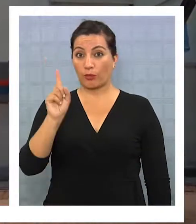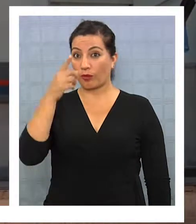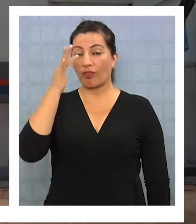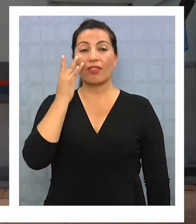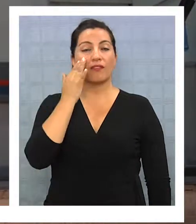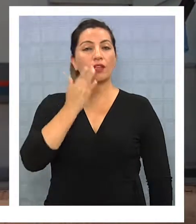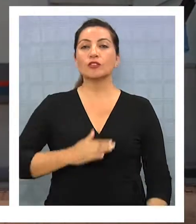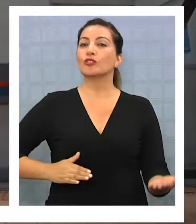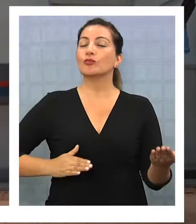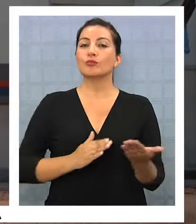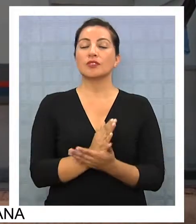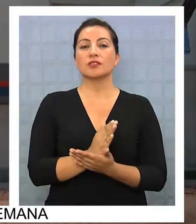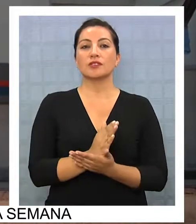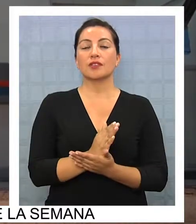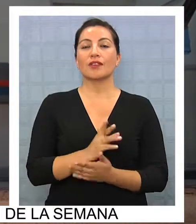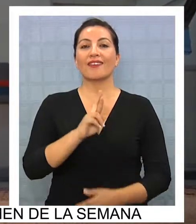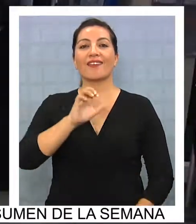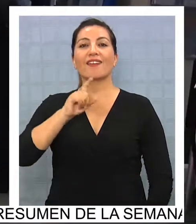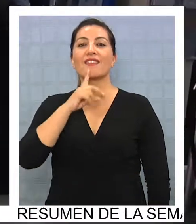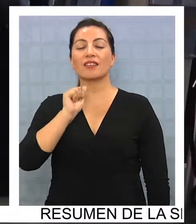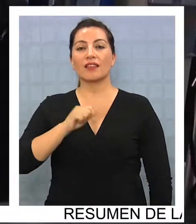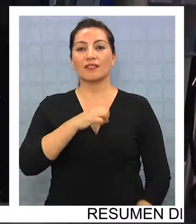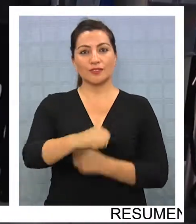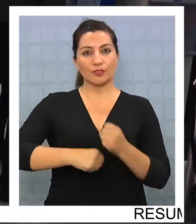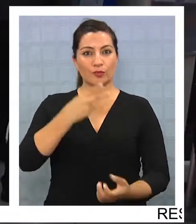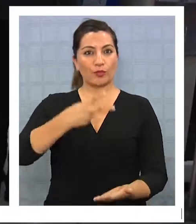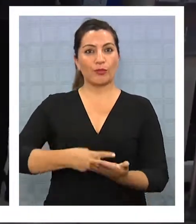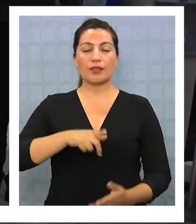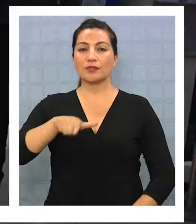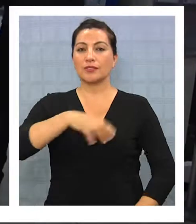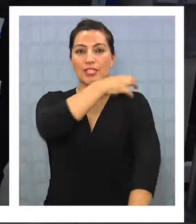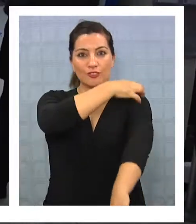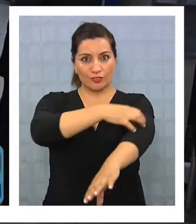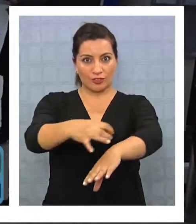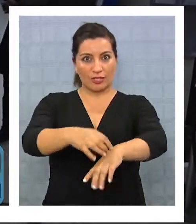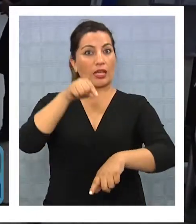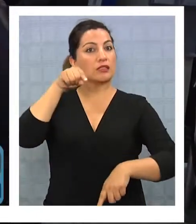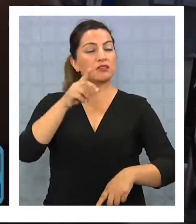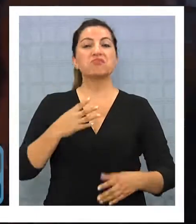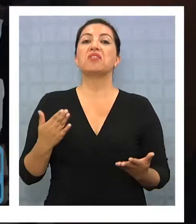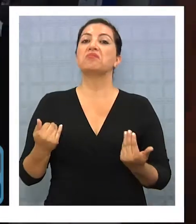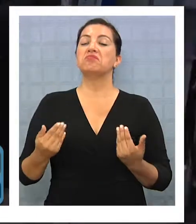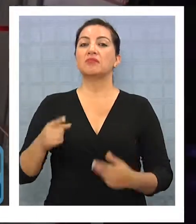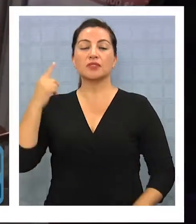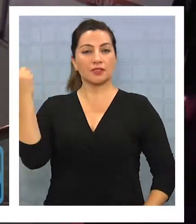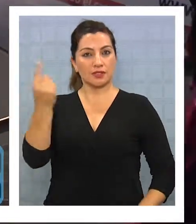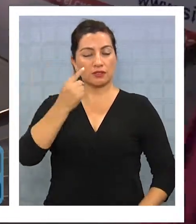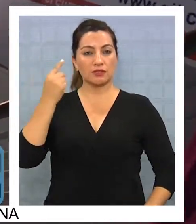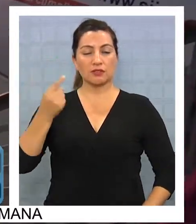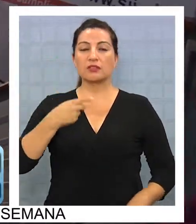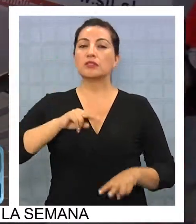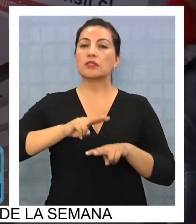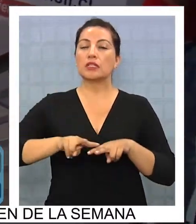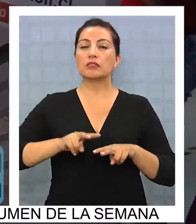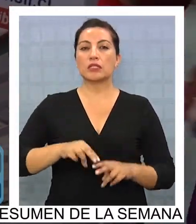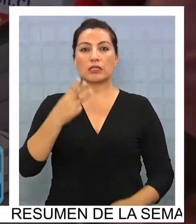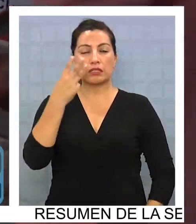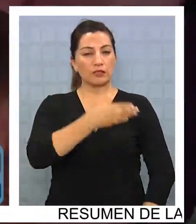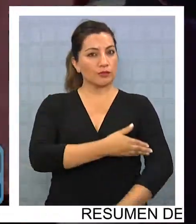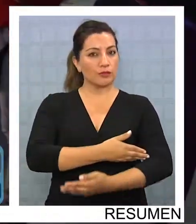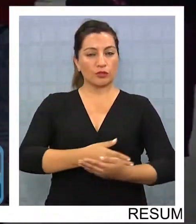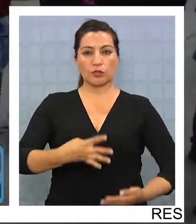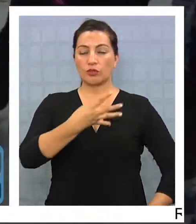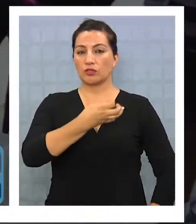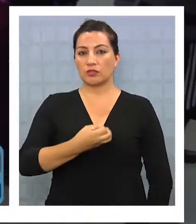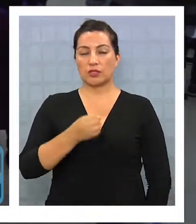Este sábado 1 de abril partió la llamada Operación Renta 2017 en todo Chile, en la que se espera que a nivel nacional se